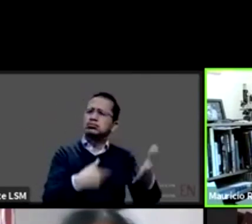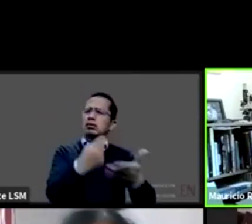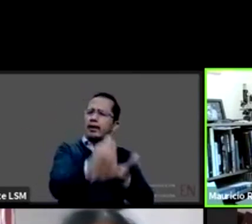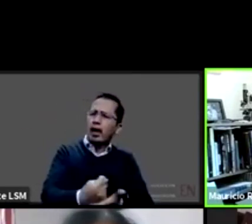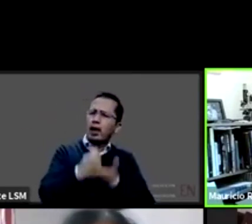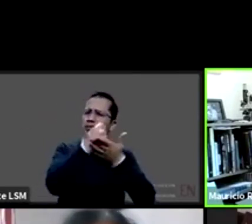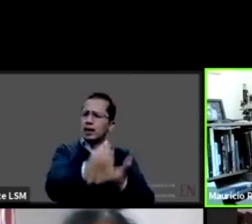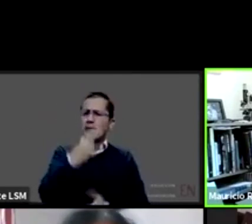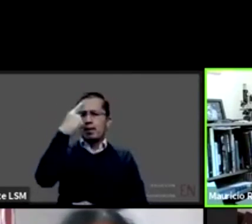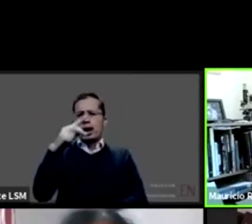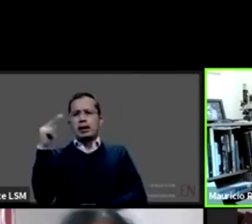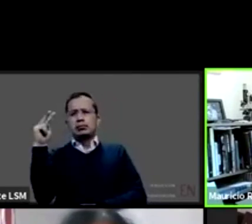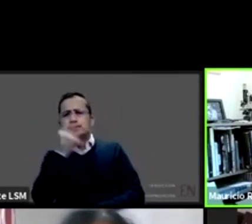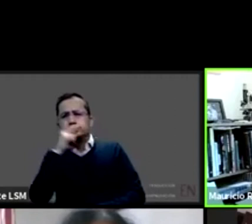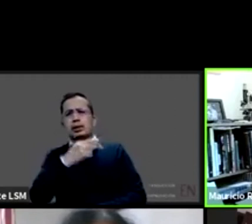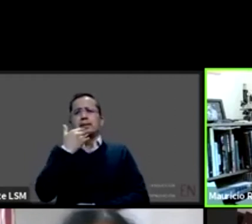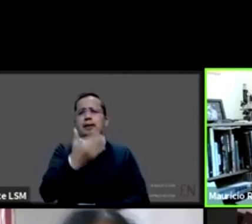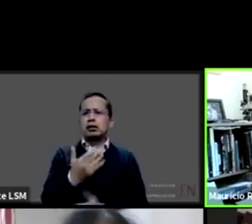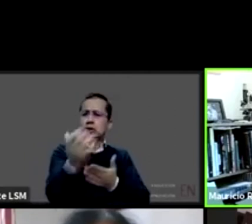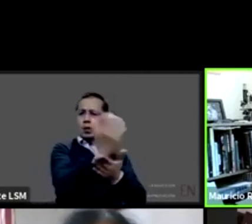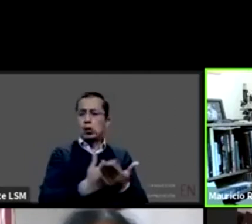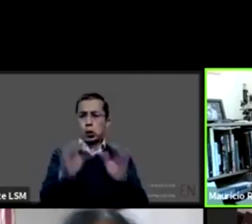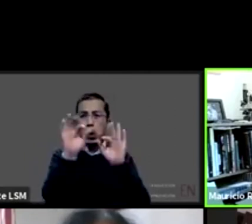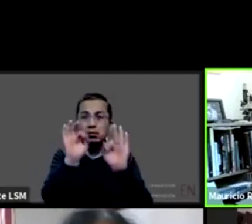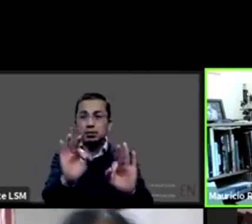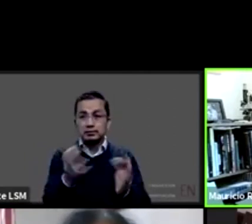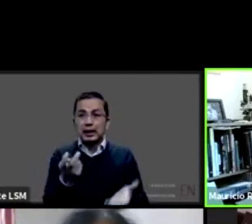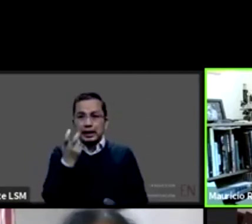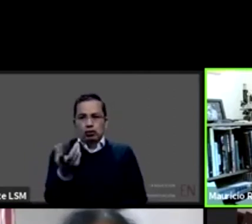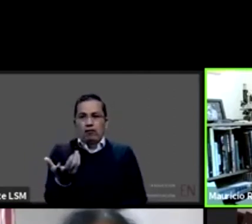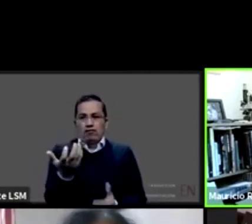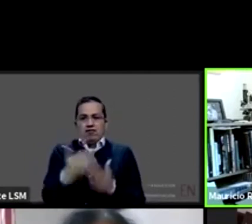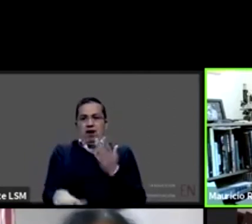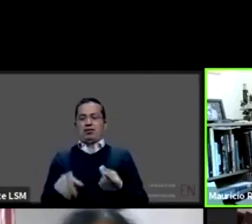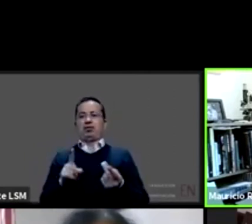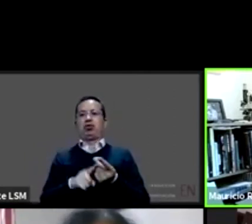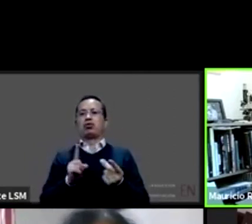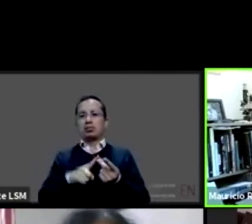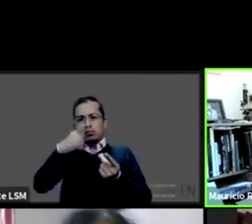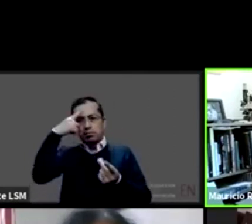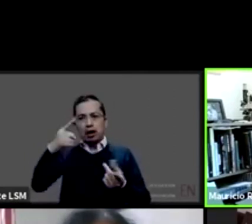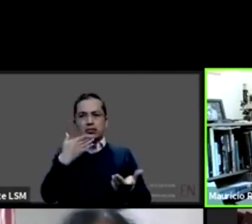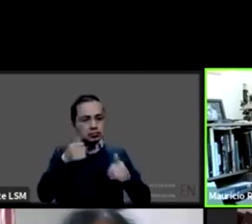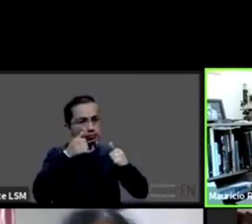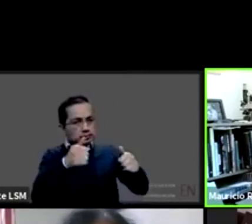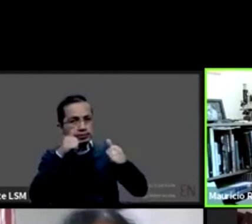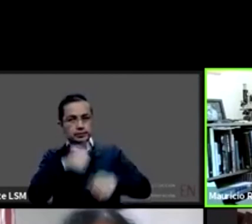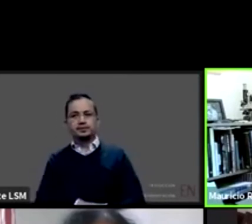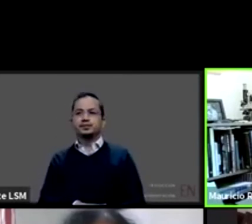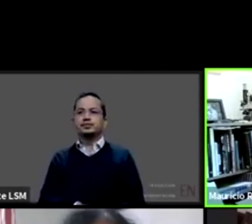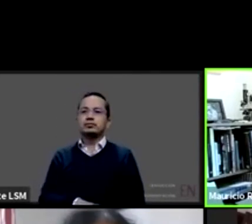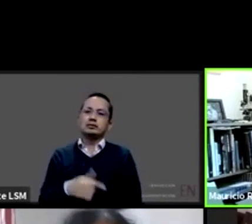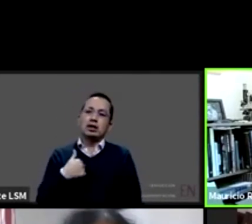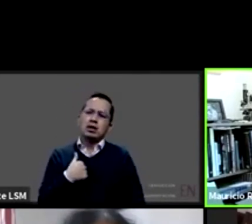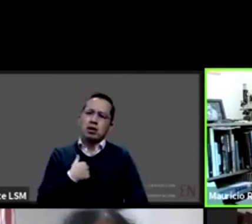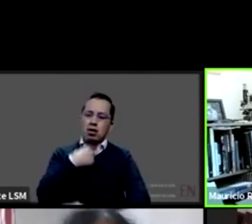ocurrir entonces creo que ha sido un pues una evolución de la epidemia y de